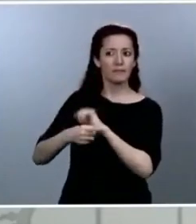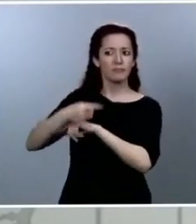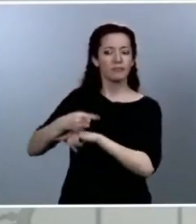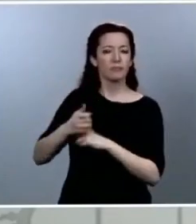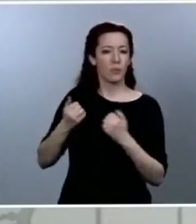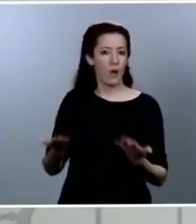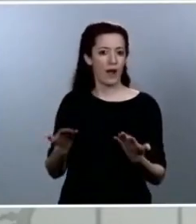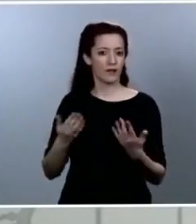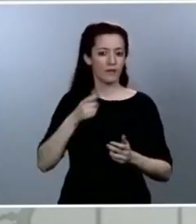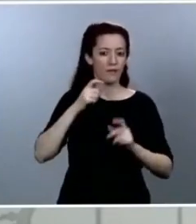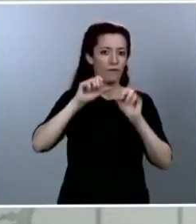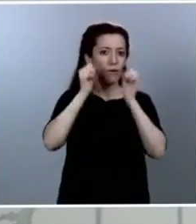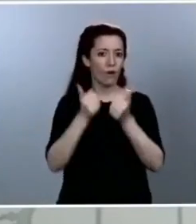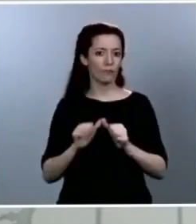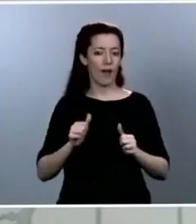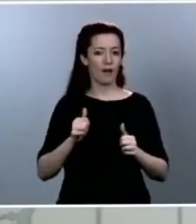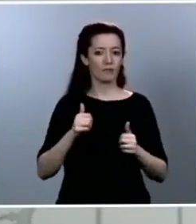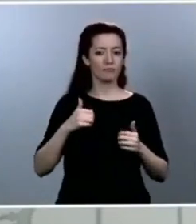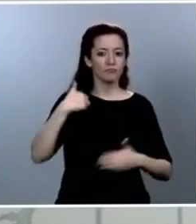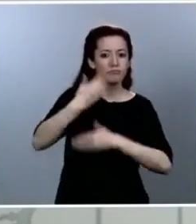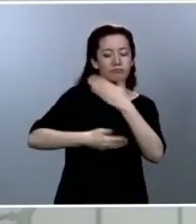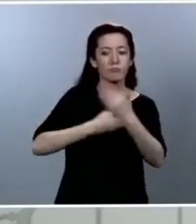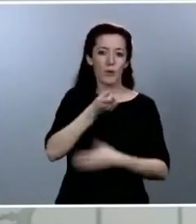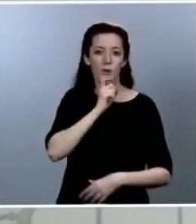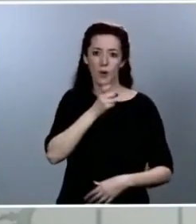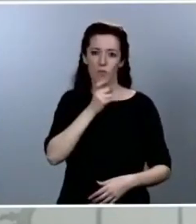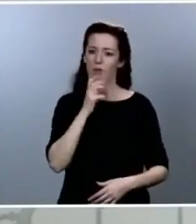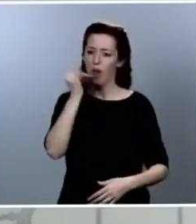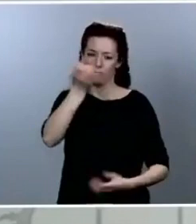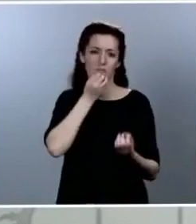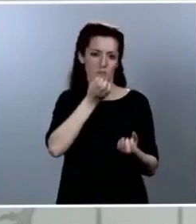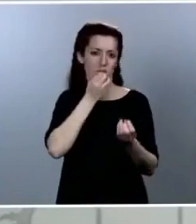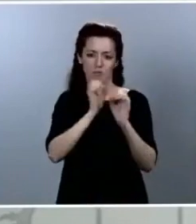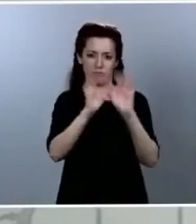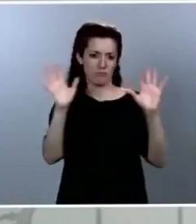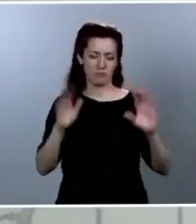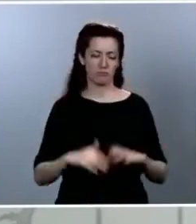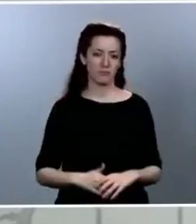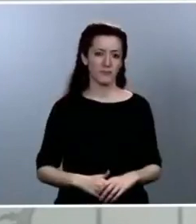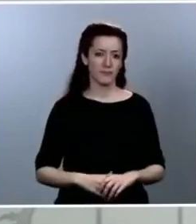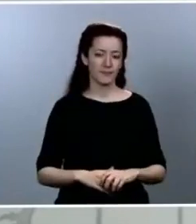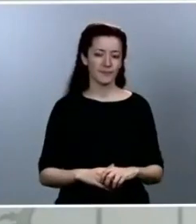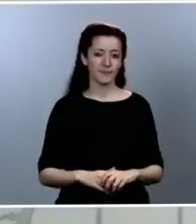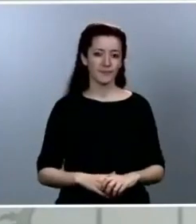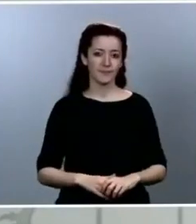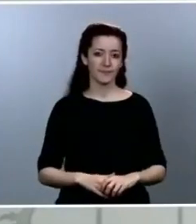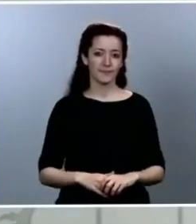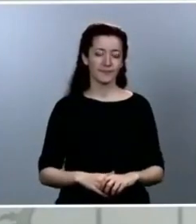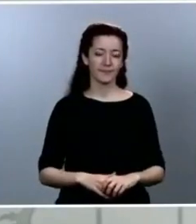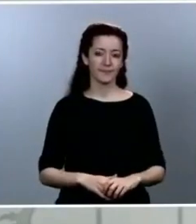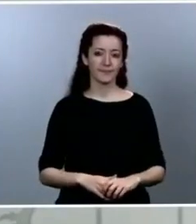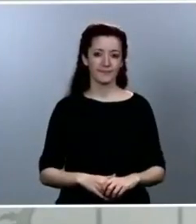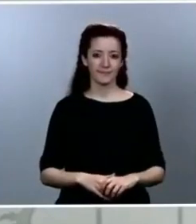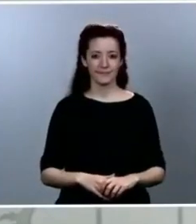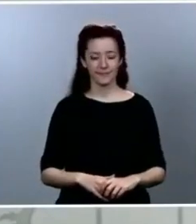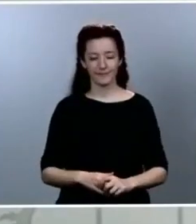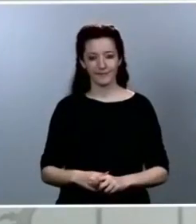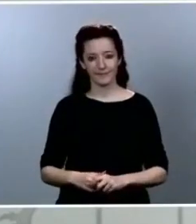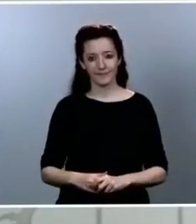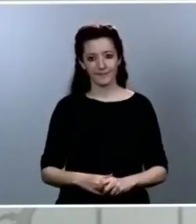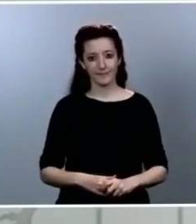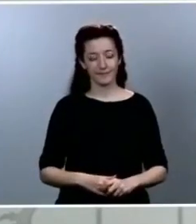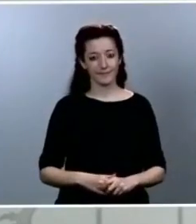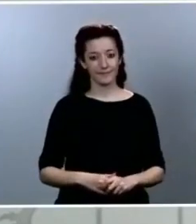van a regular el camino hacia esa nueva normalidad. Por tanto, a diferencia de lo que aún sucede en esta primera etapa de